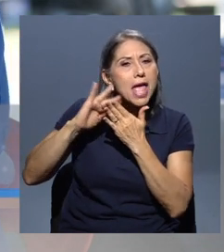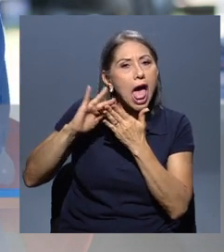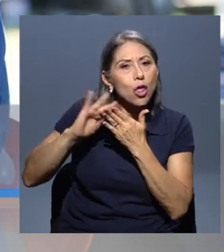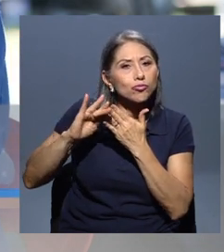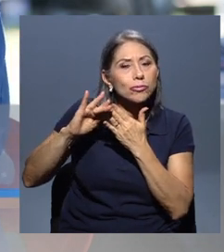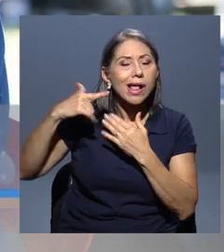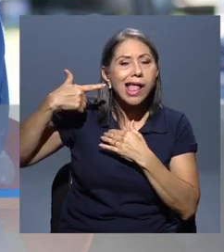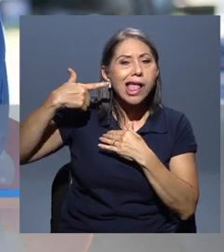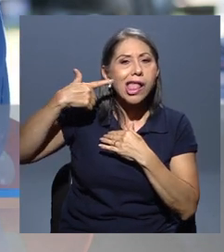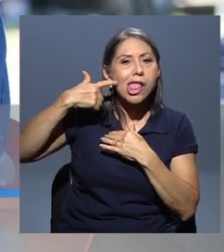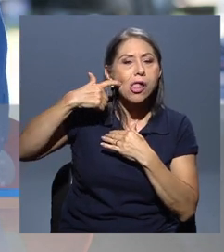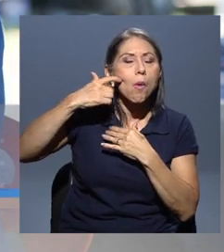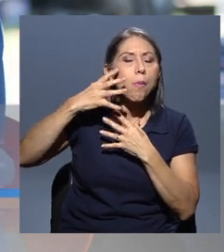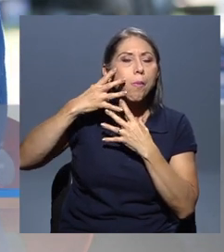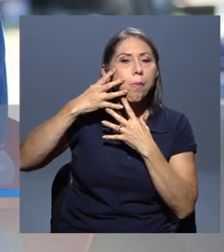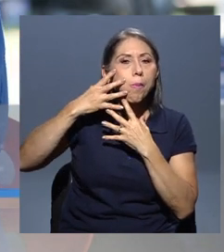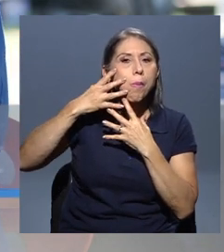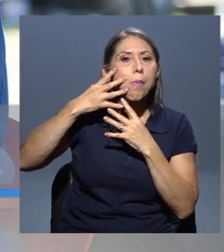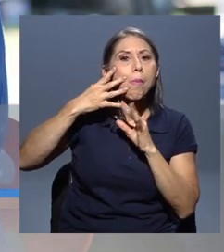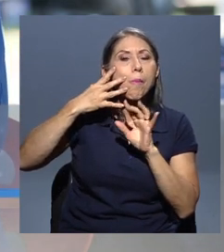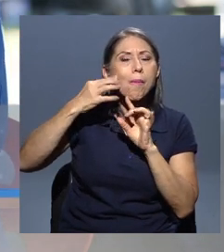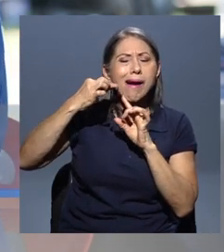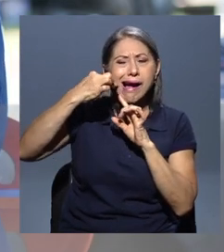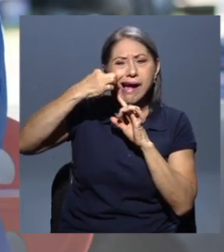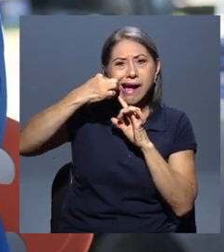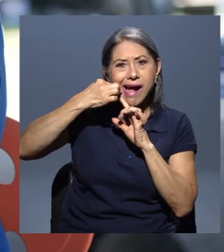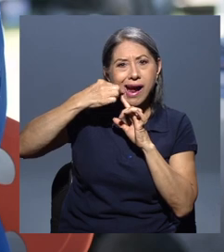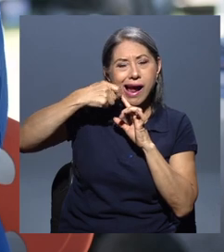Anestesia me lo sacaron, costó, pero me lo sacaron.